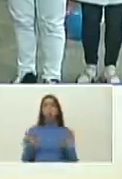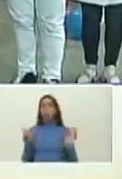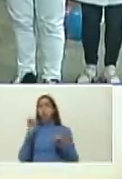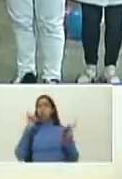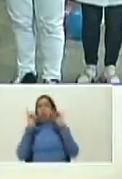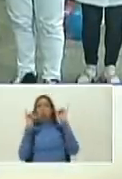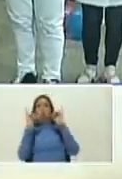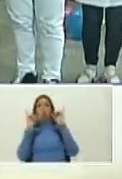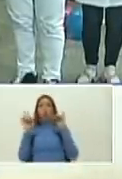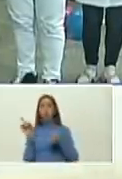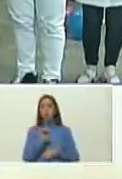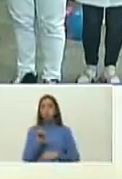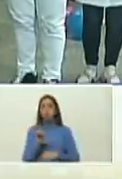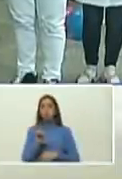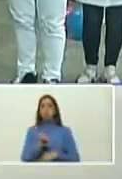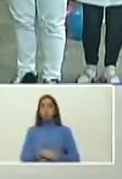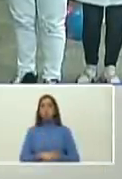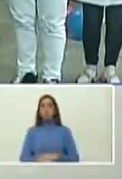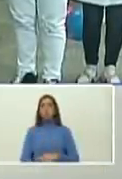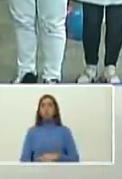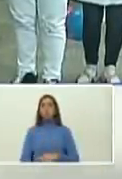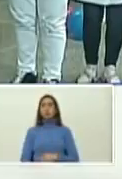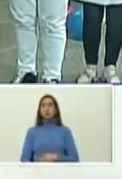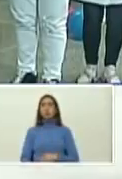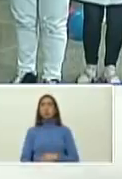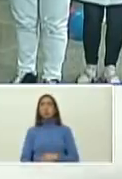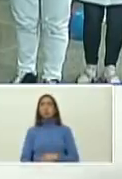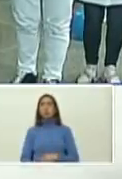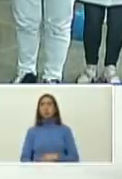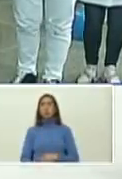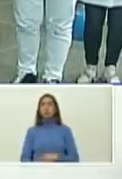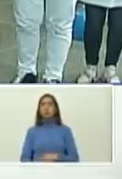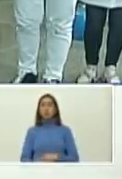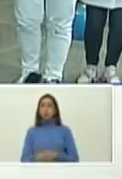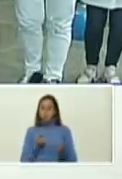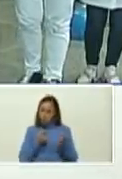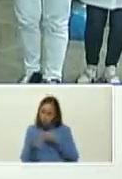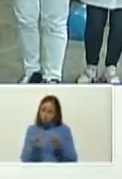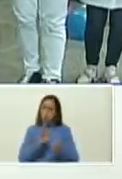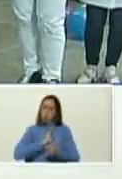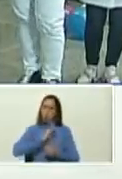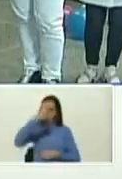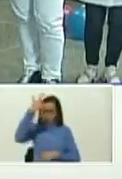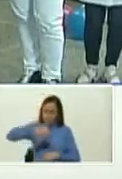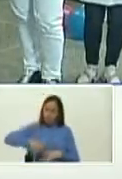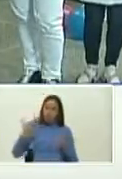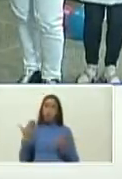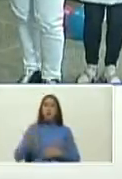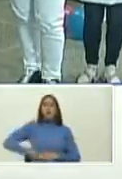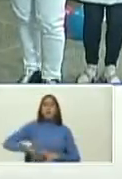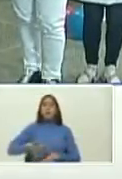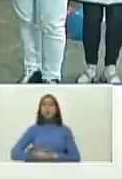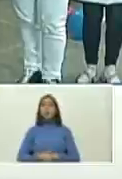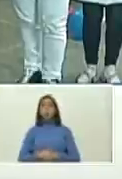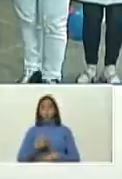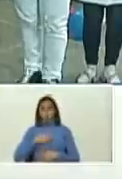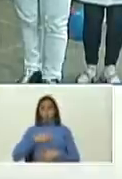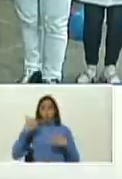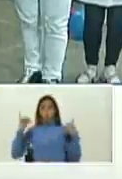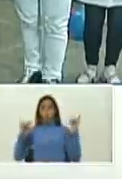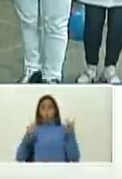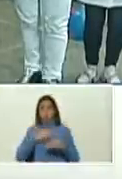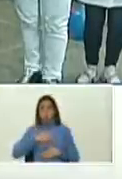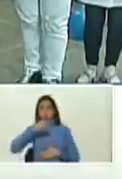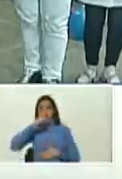bebiendo como loco no o sea autocontrolado vale que es importante yo voy a celebrar mi cumpleaños